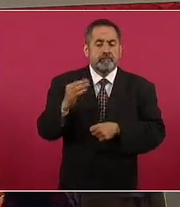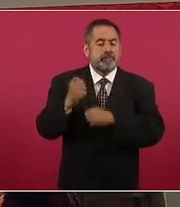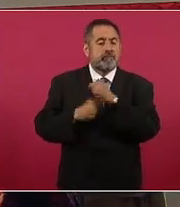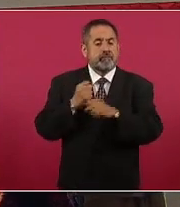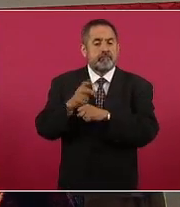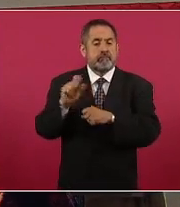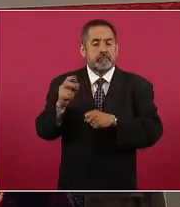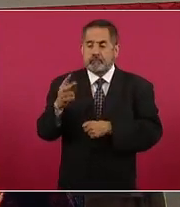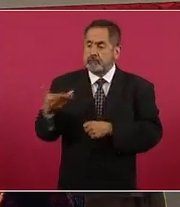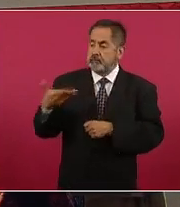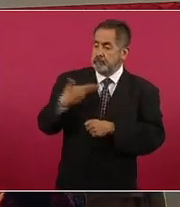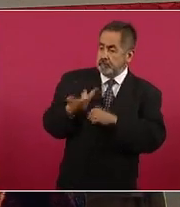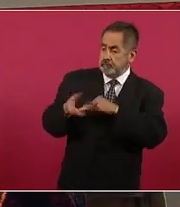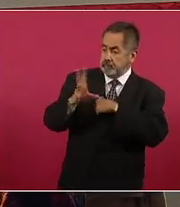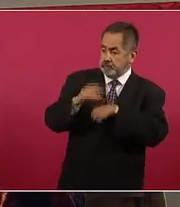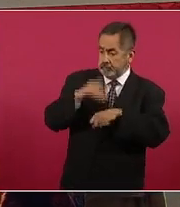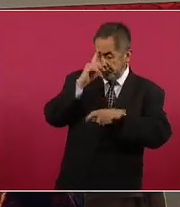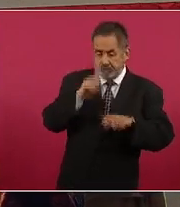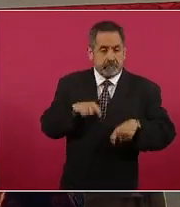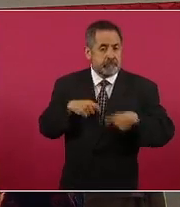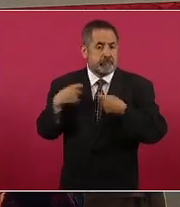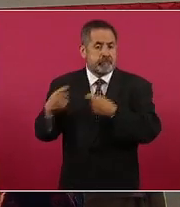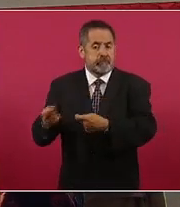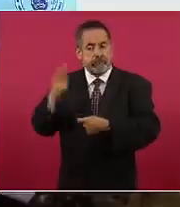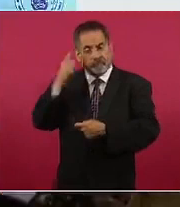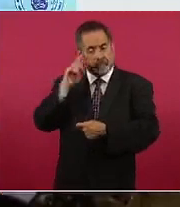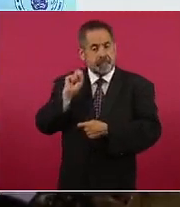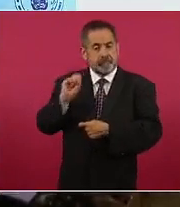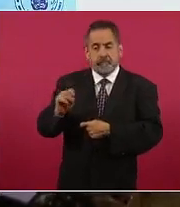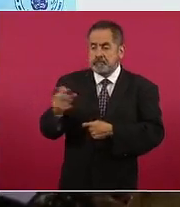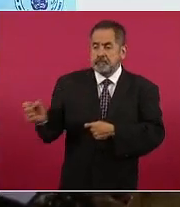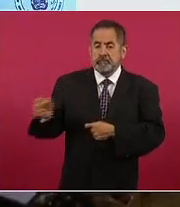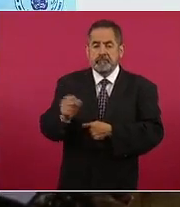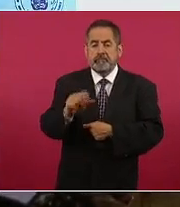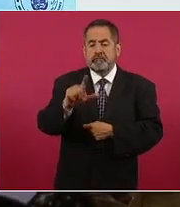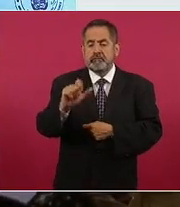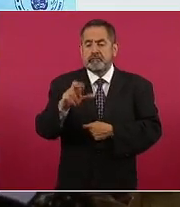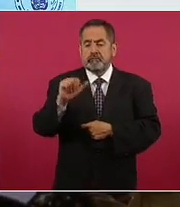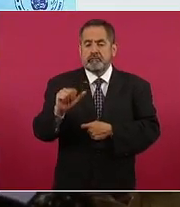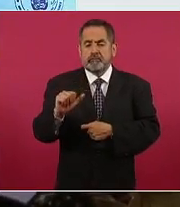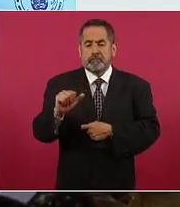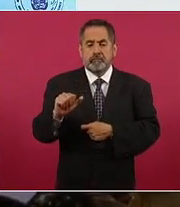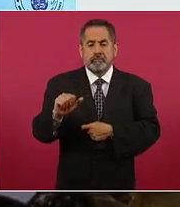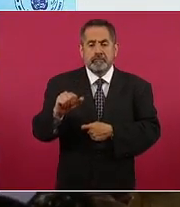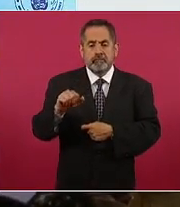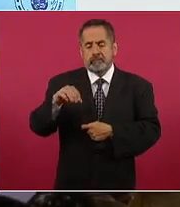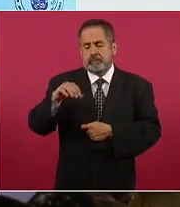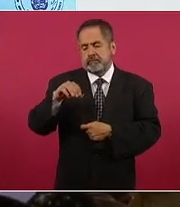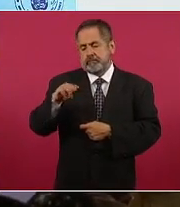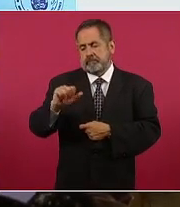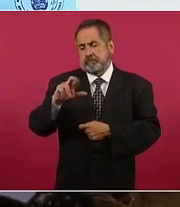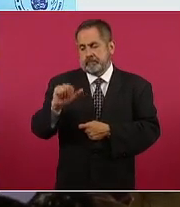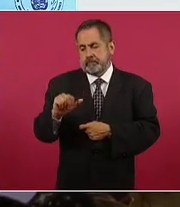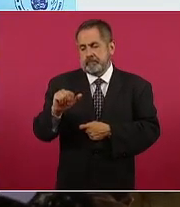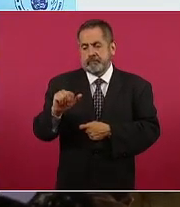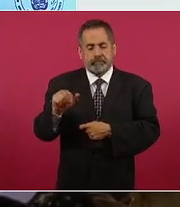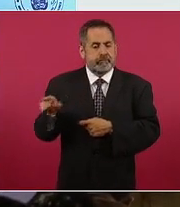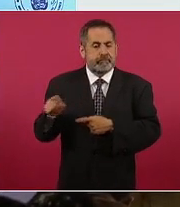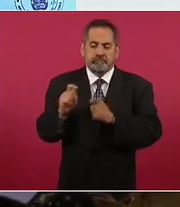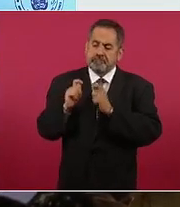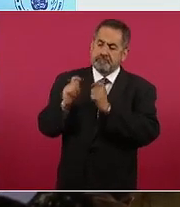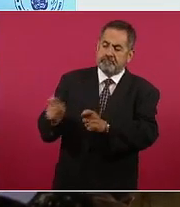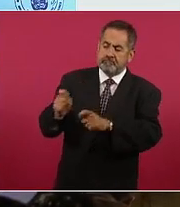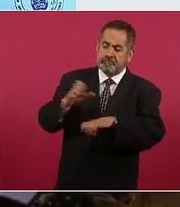mediante la cual se solicita el beneplácito de estilo a favor de Laura María de Jesús Rodríguez Ramírez como embajadora designada de los Estados Unidos